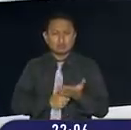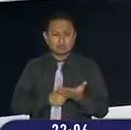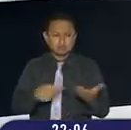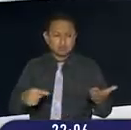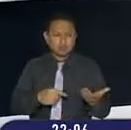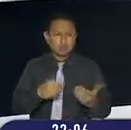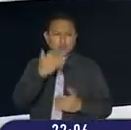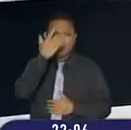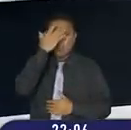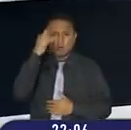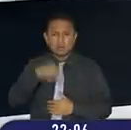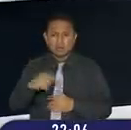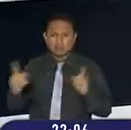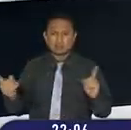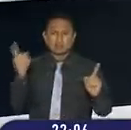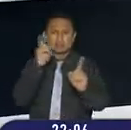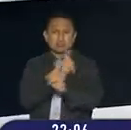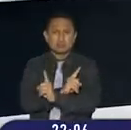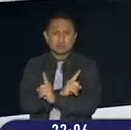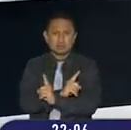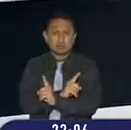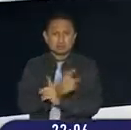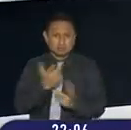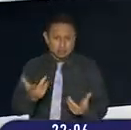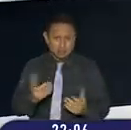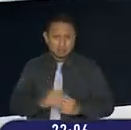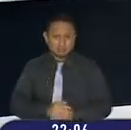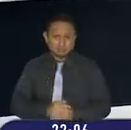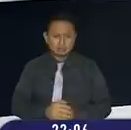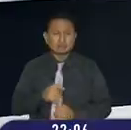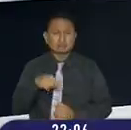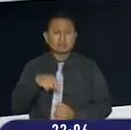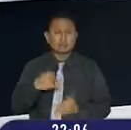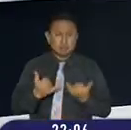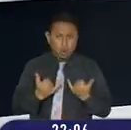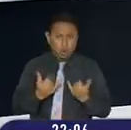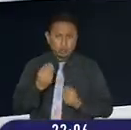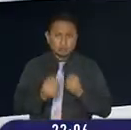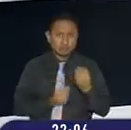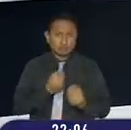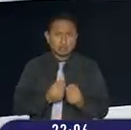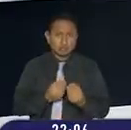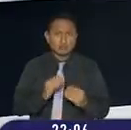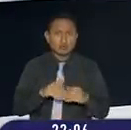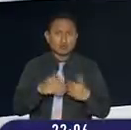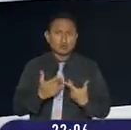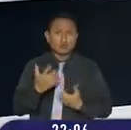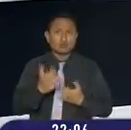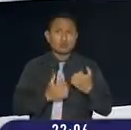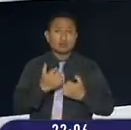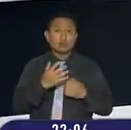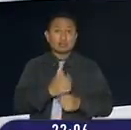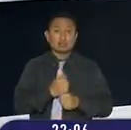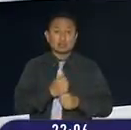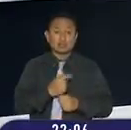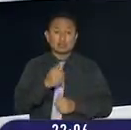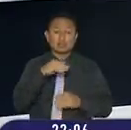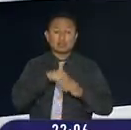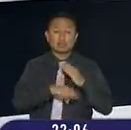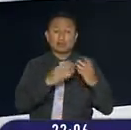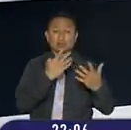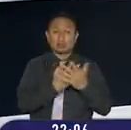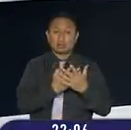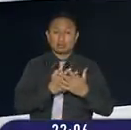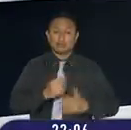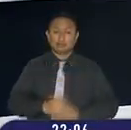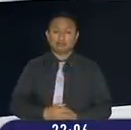qué se permitió este cambio del reclusorio y qué medidas tomar para enfrentar la crisis de seguridad en las cárceles del